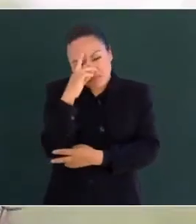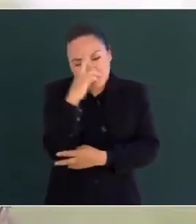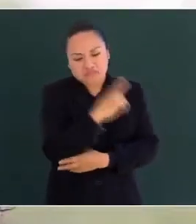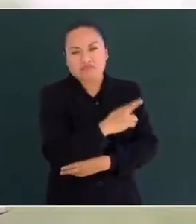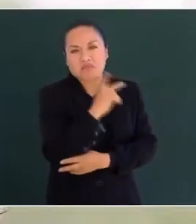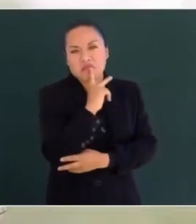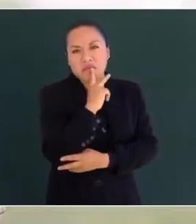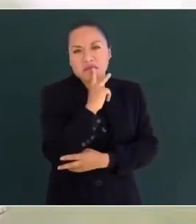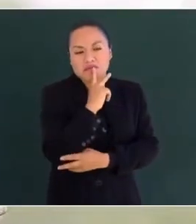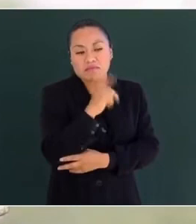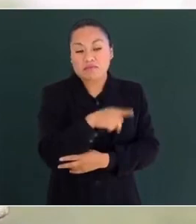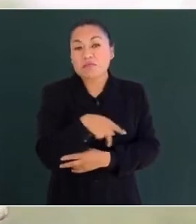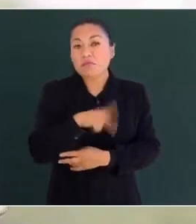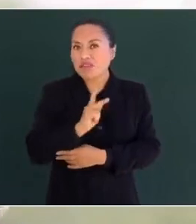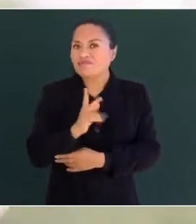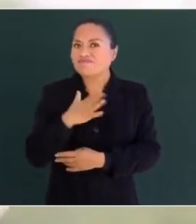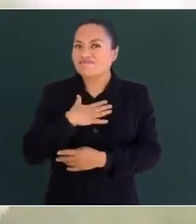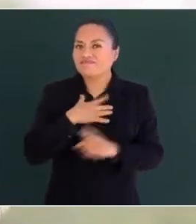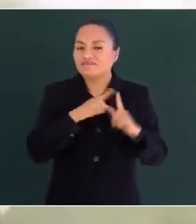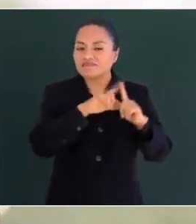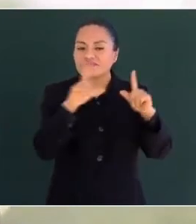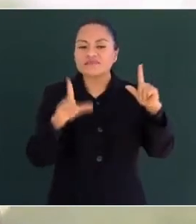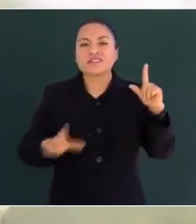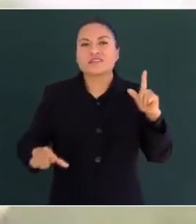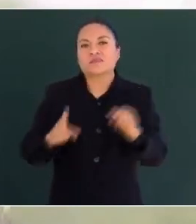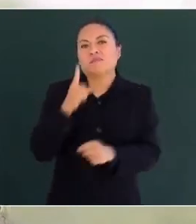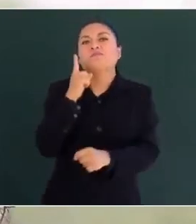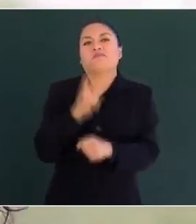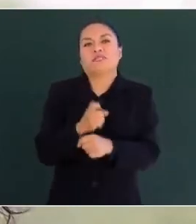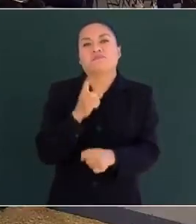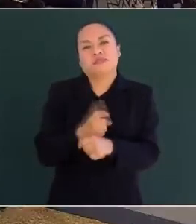pero mi patria es primero.